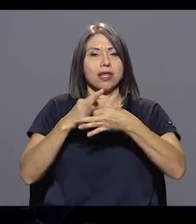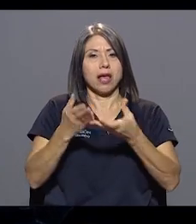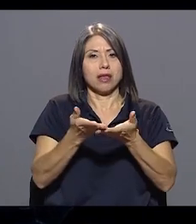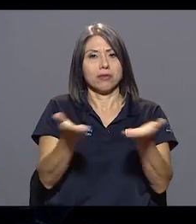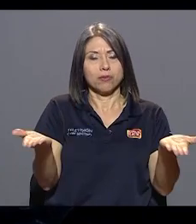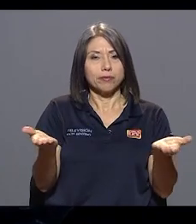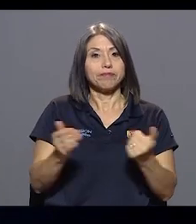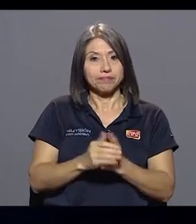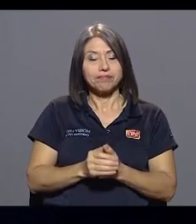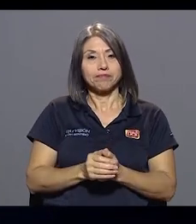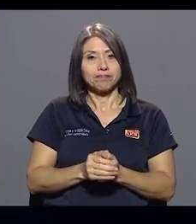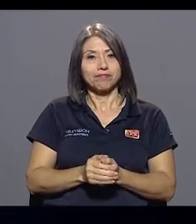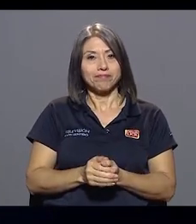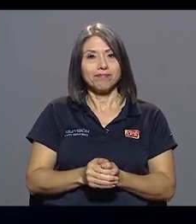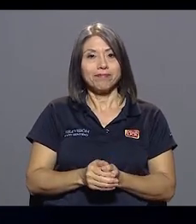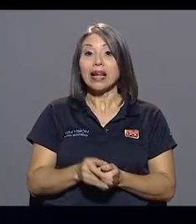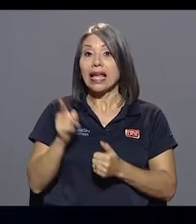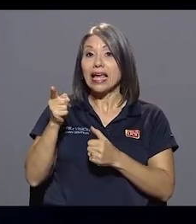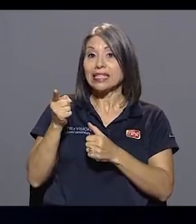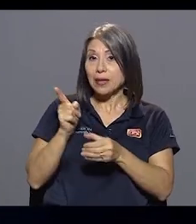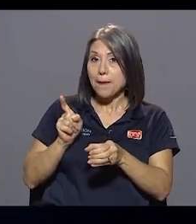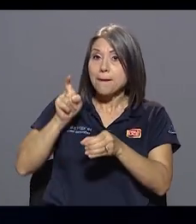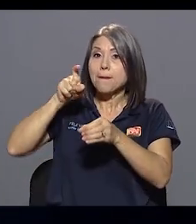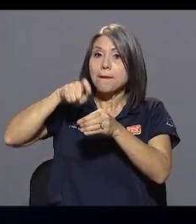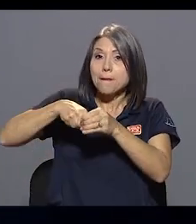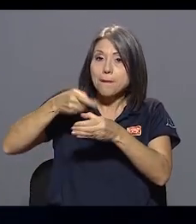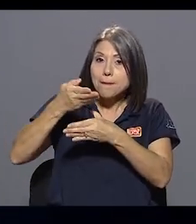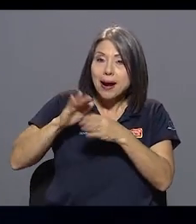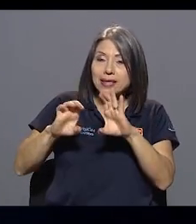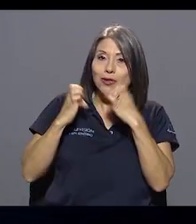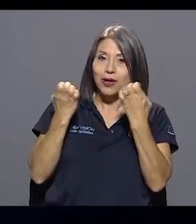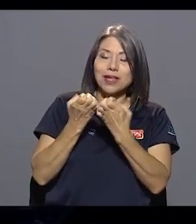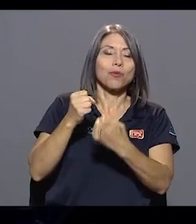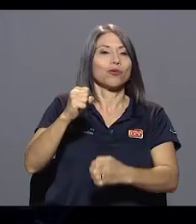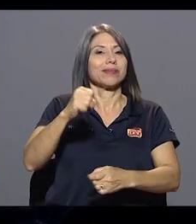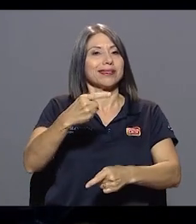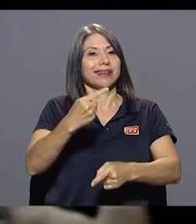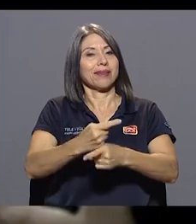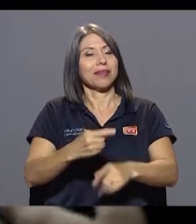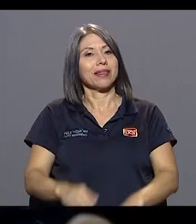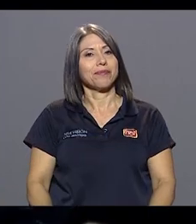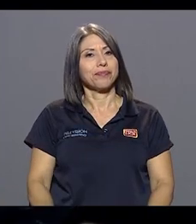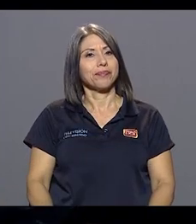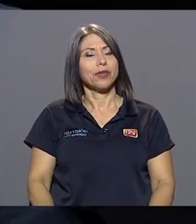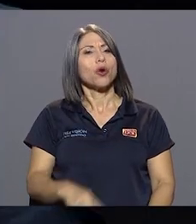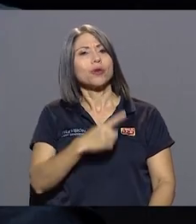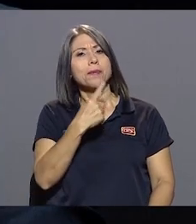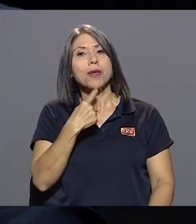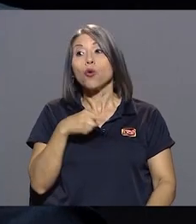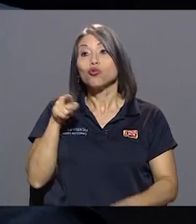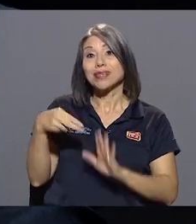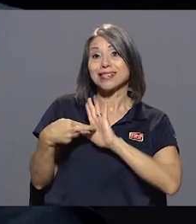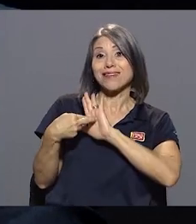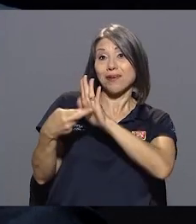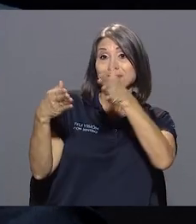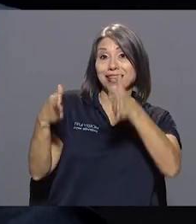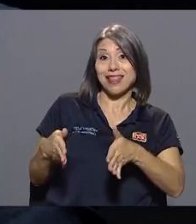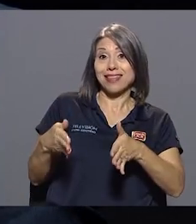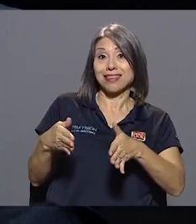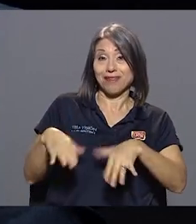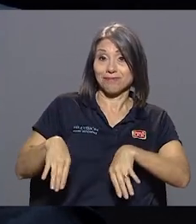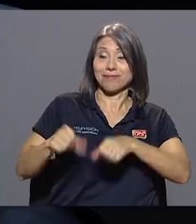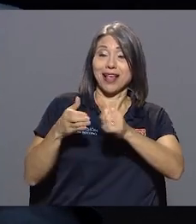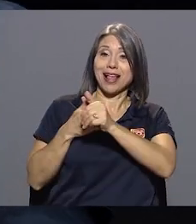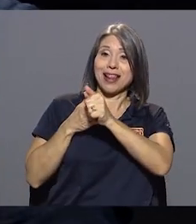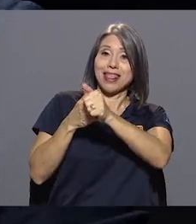para dejar claro eso. Es parte de un equipo así. Exactamente. En cuanto a la... Me decía... Usted es el representante, le toca ese liderazgo. Sí. Le toca